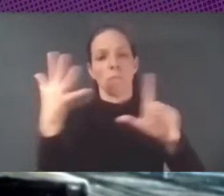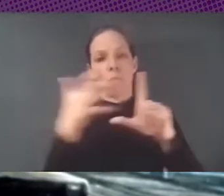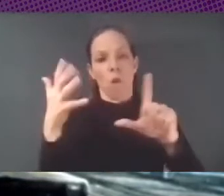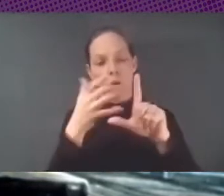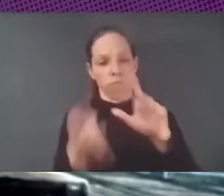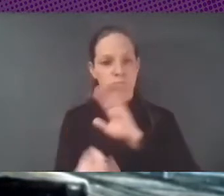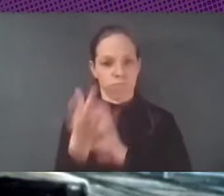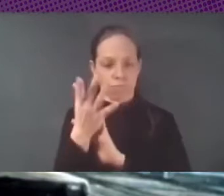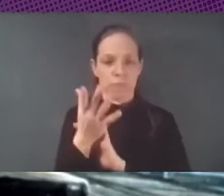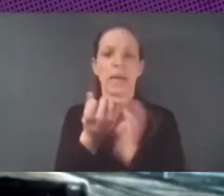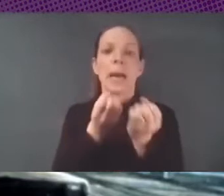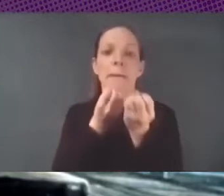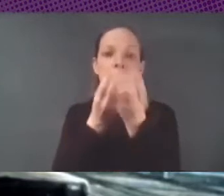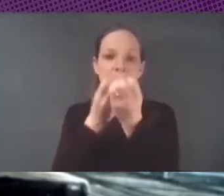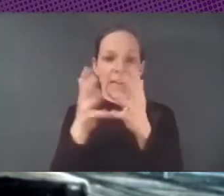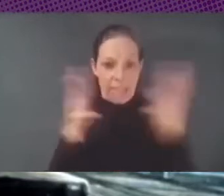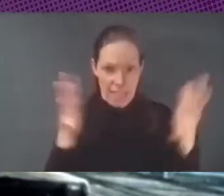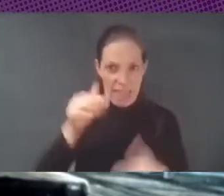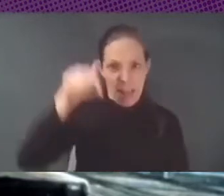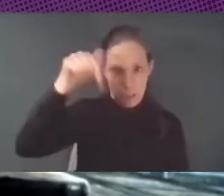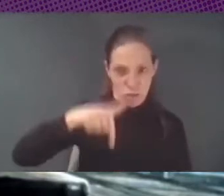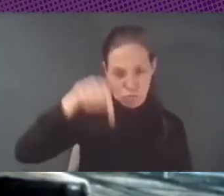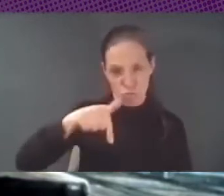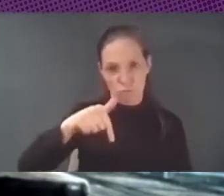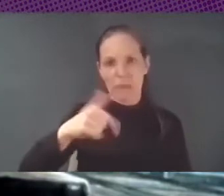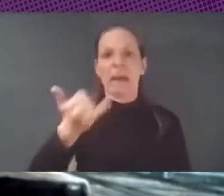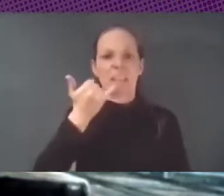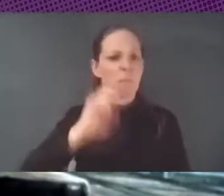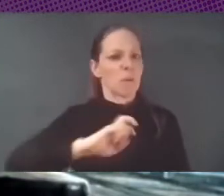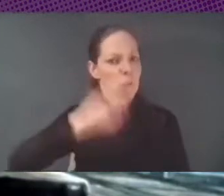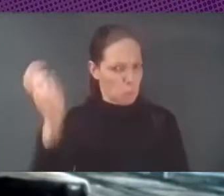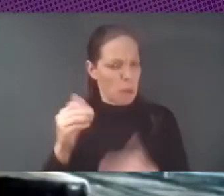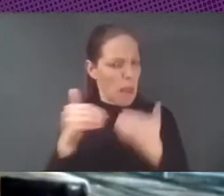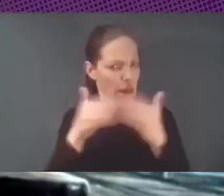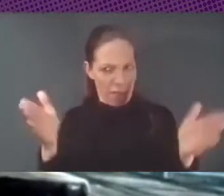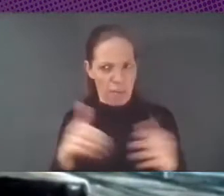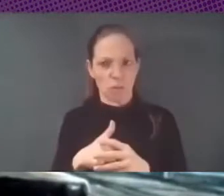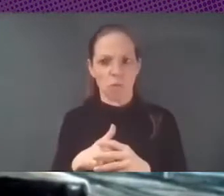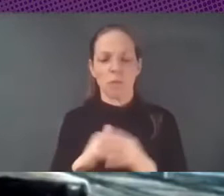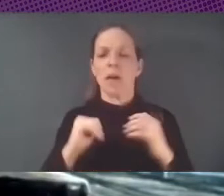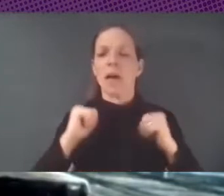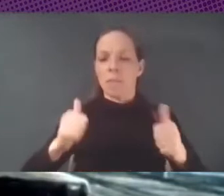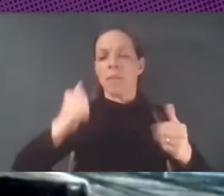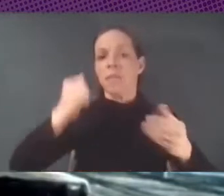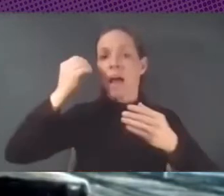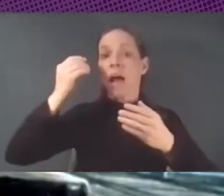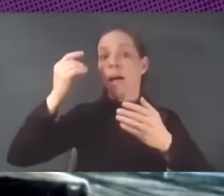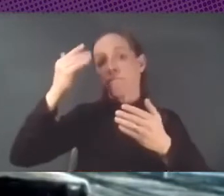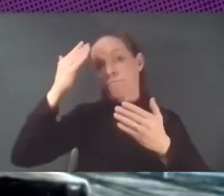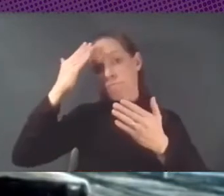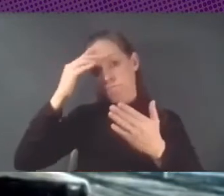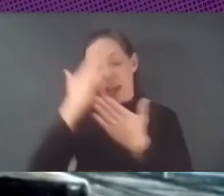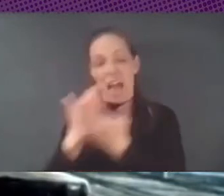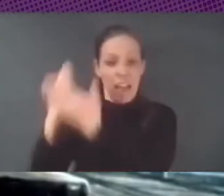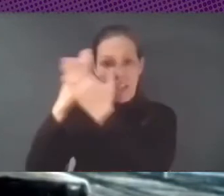multilingüe, obviamente, y abierto. El mailing list, empezaron las reflexiones académicas, empezaron